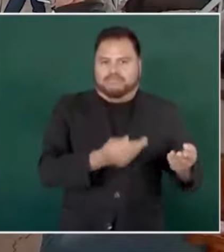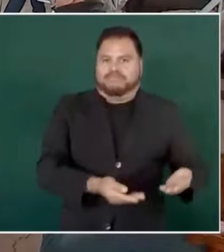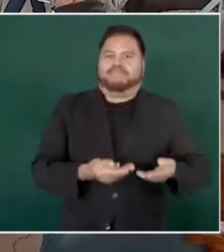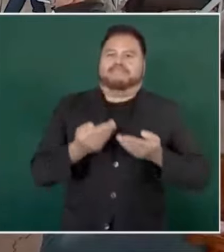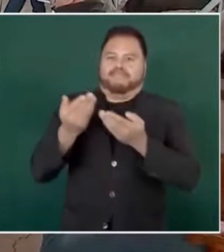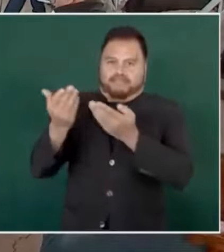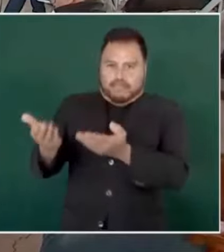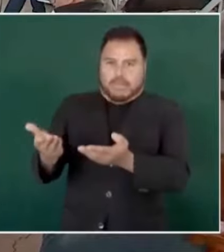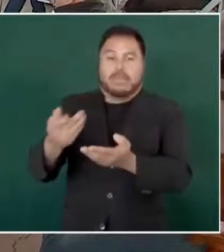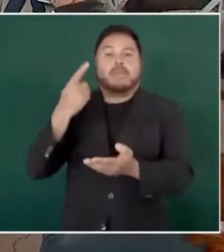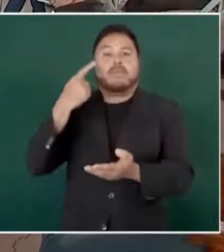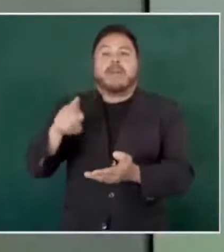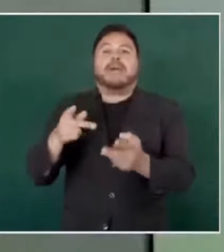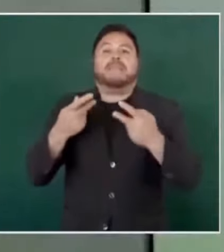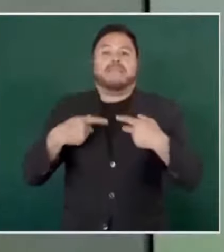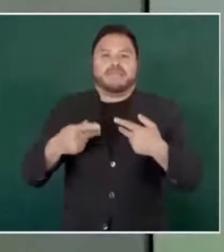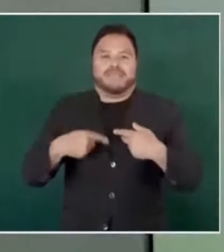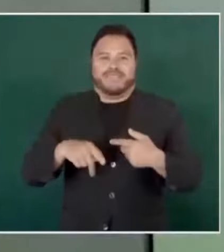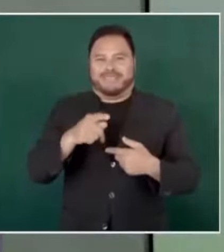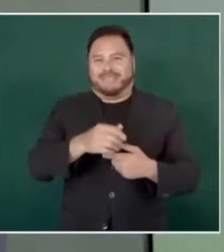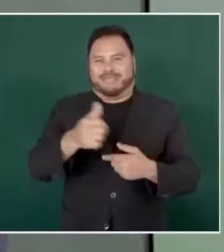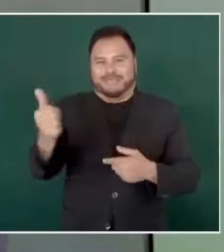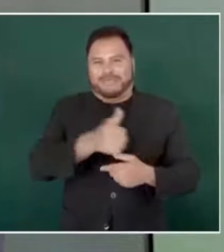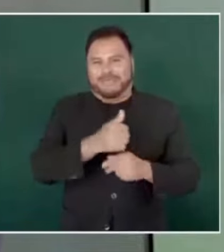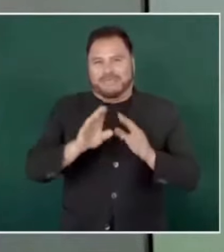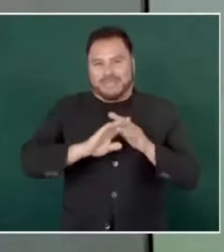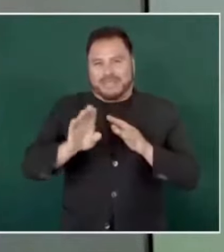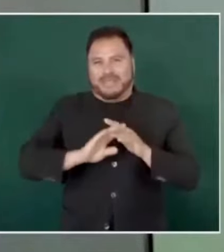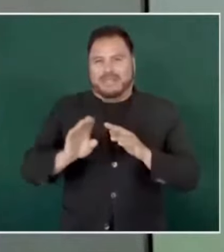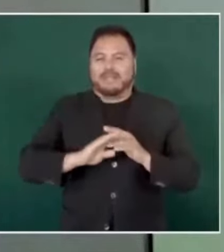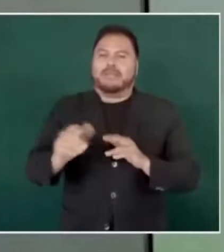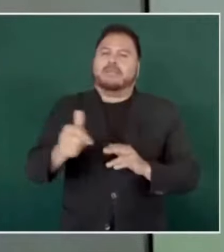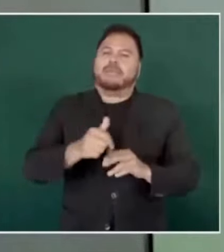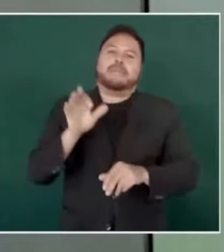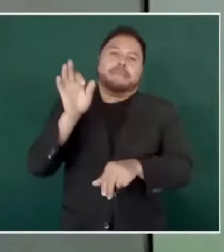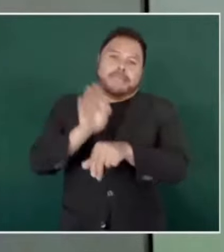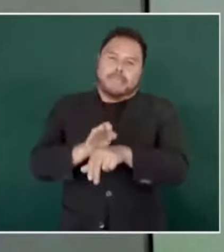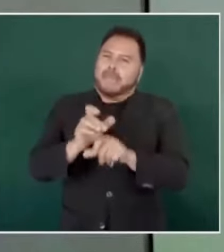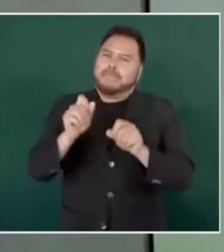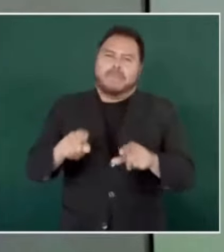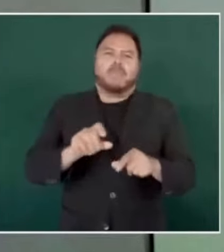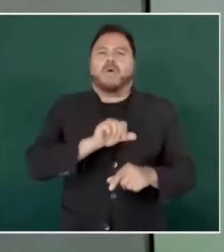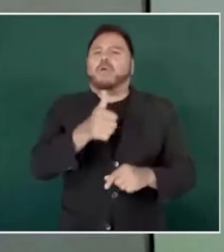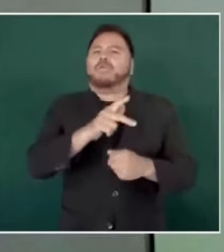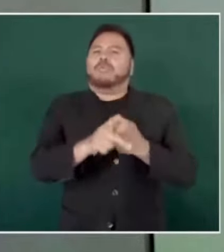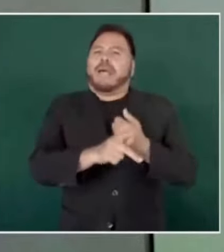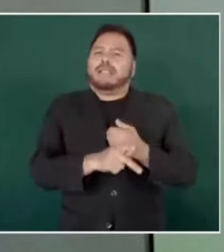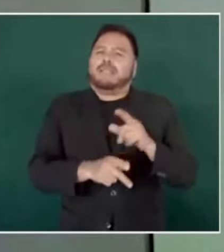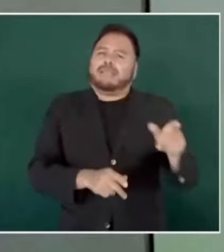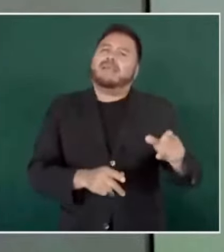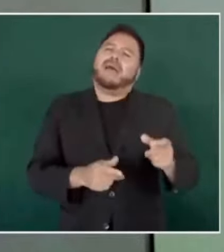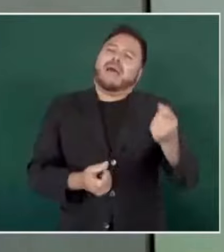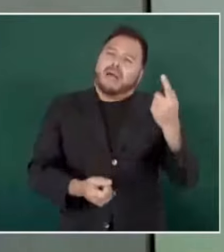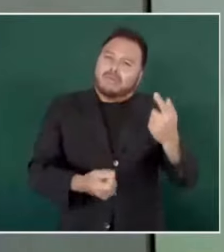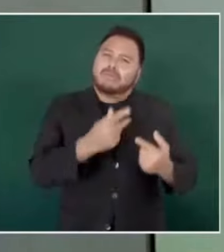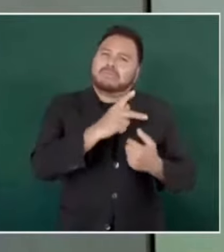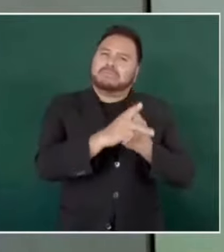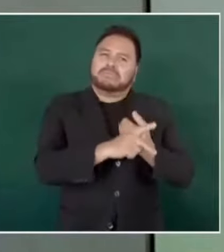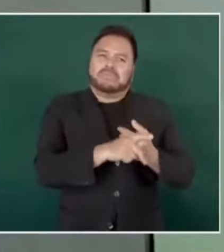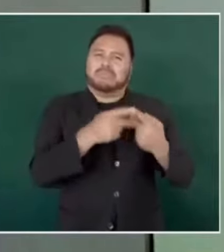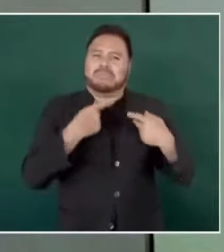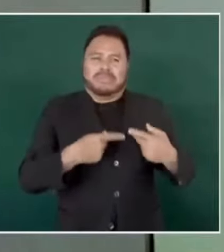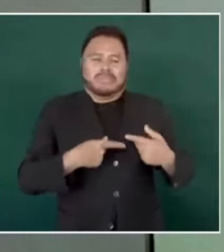migratorio a países que sus pueblos tienen que salir por